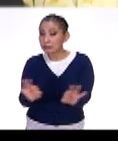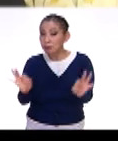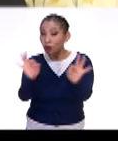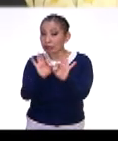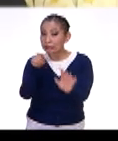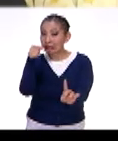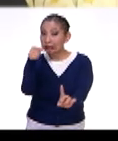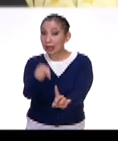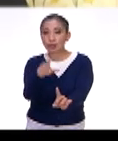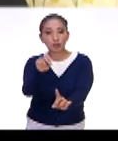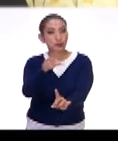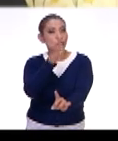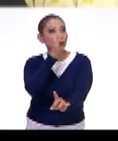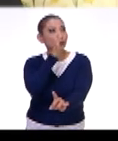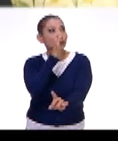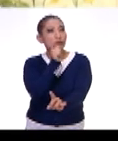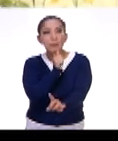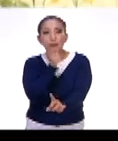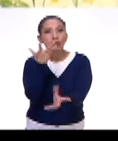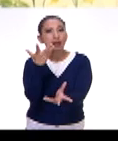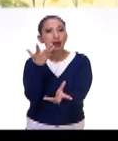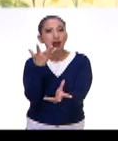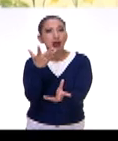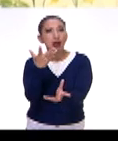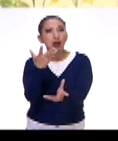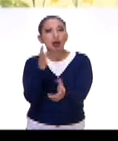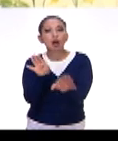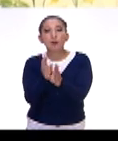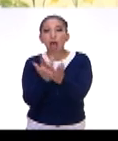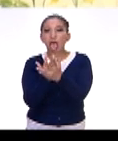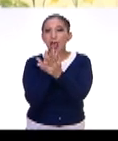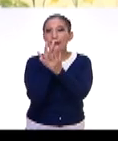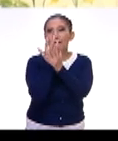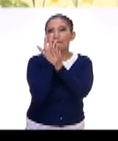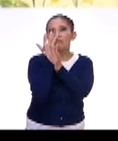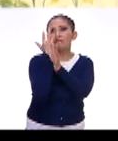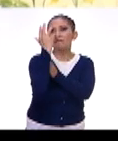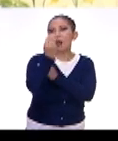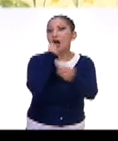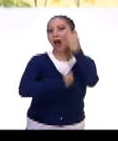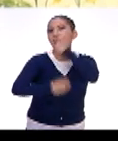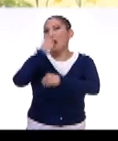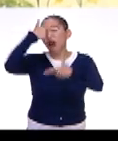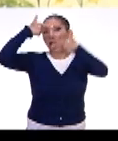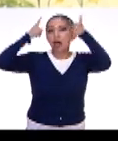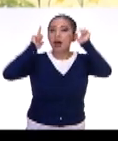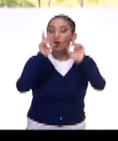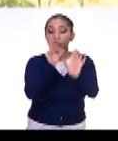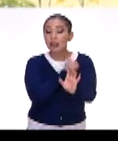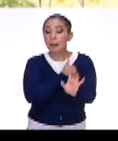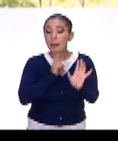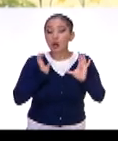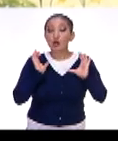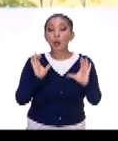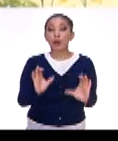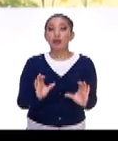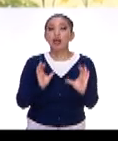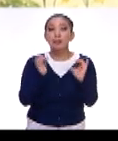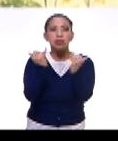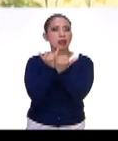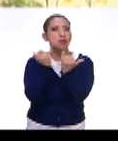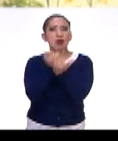es, no podemos sobre consumirlos. Hay que tener un cuidado como